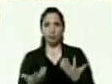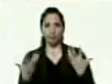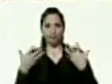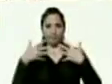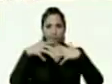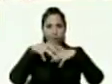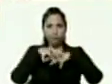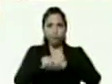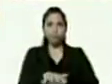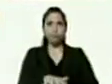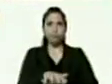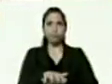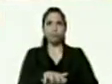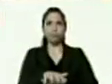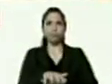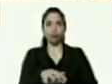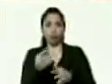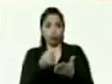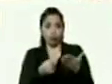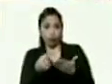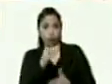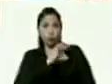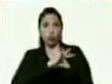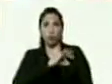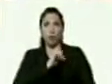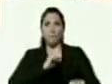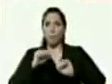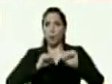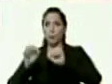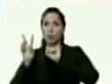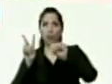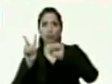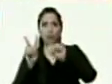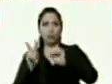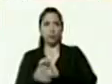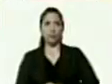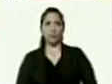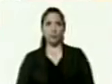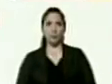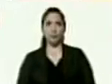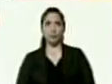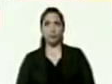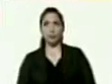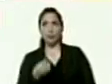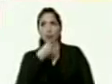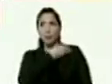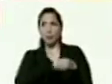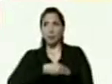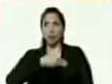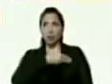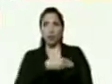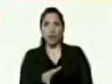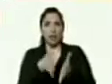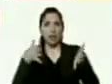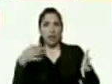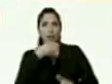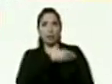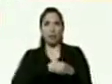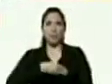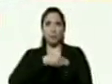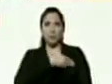la cartografía social el movimiento somos venezuela las misiones y grandes misiones